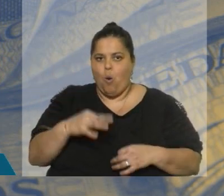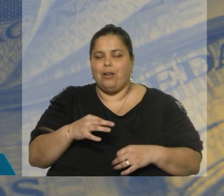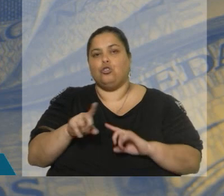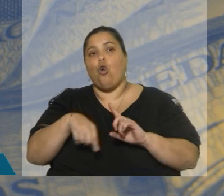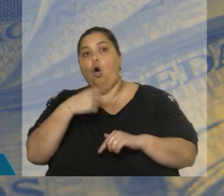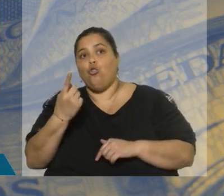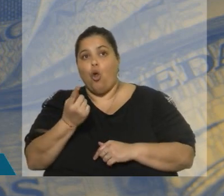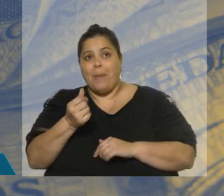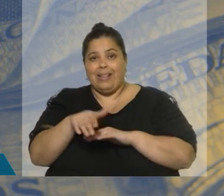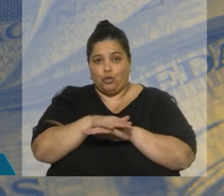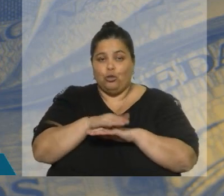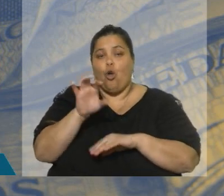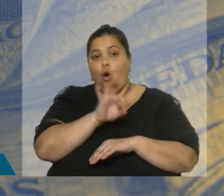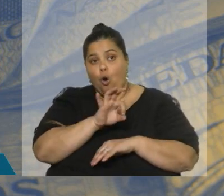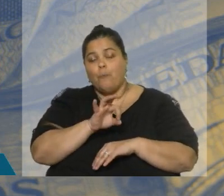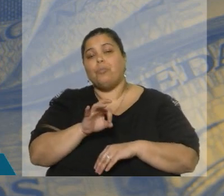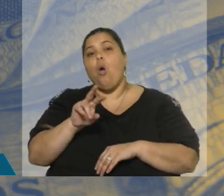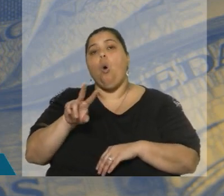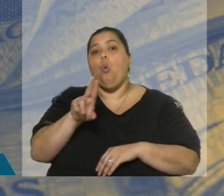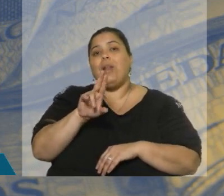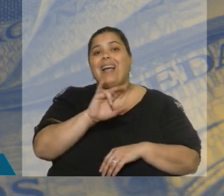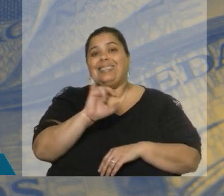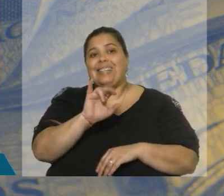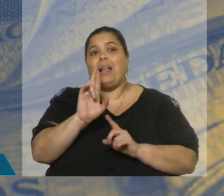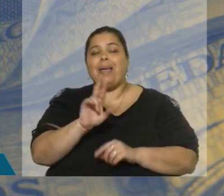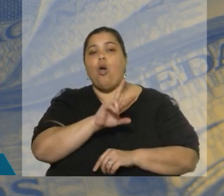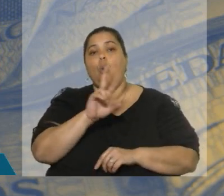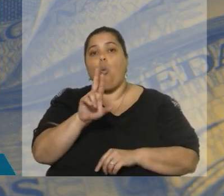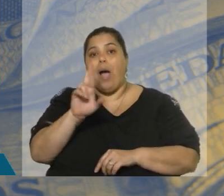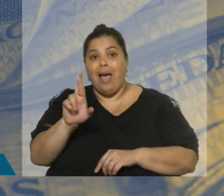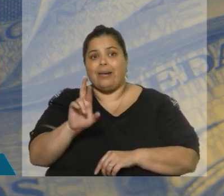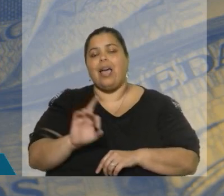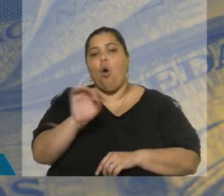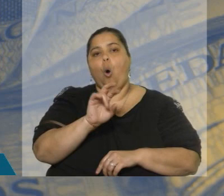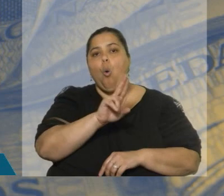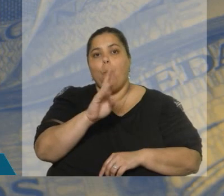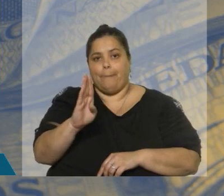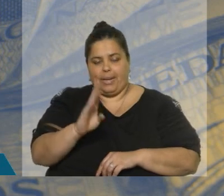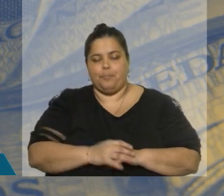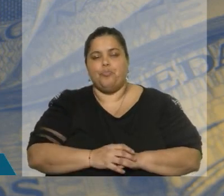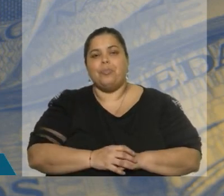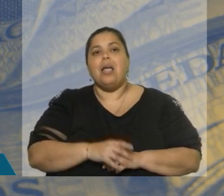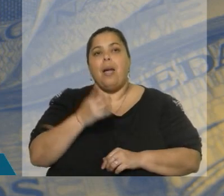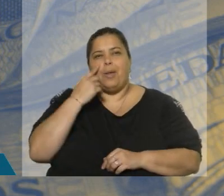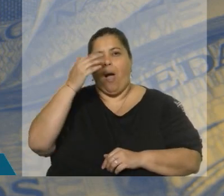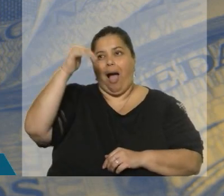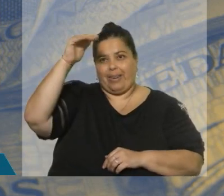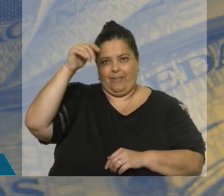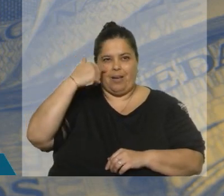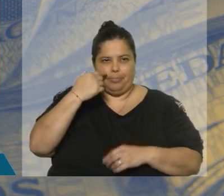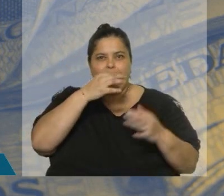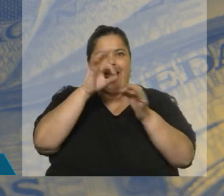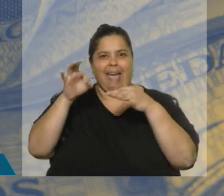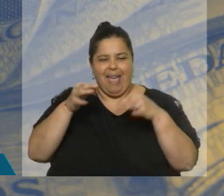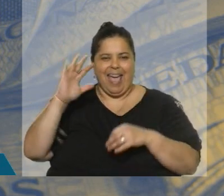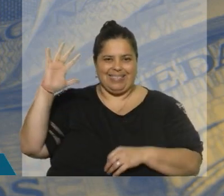indexadas, o sea, atadas a la inflación, también en UR o unidades previsionales, y arriba vemos fundamentalmente en moneda extranjera lo más